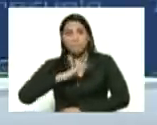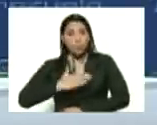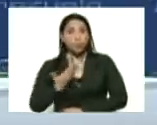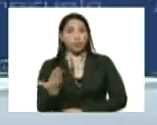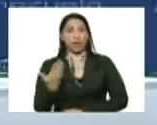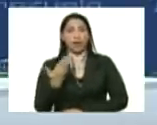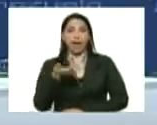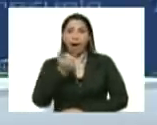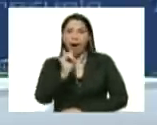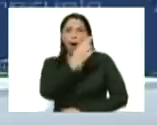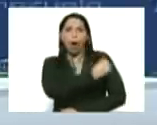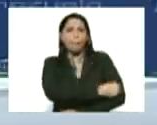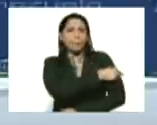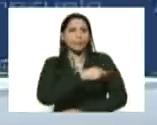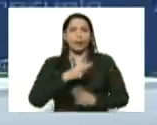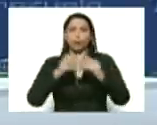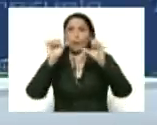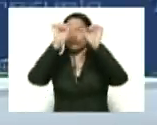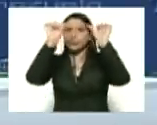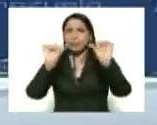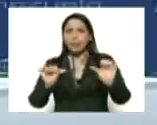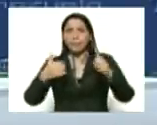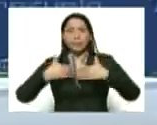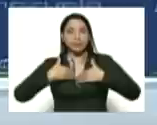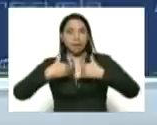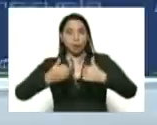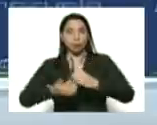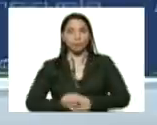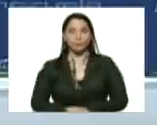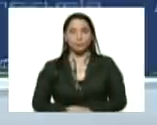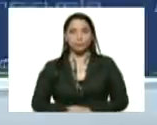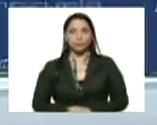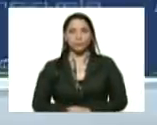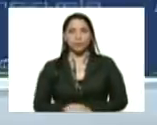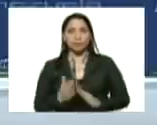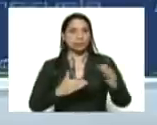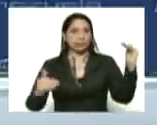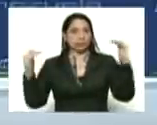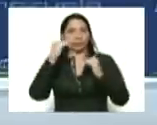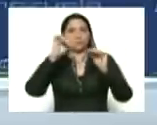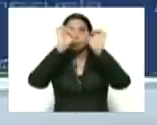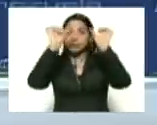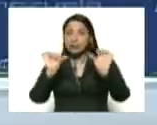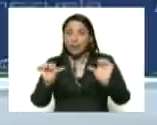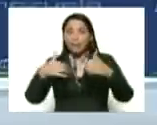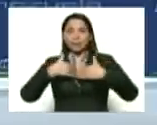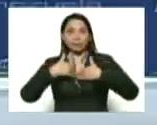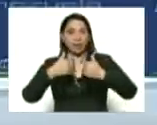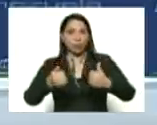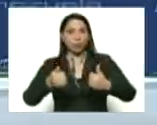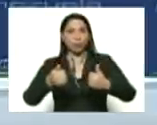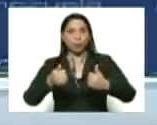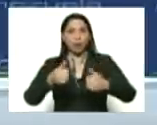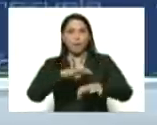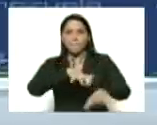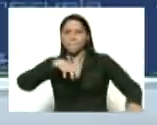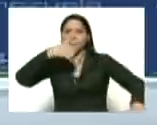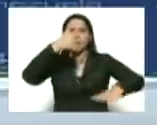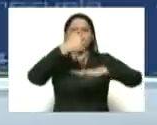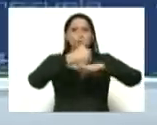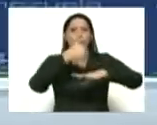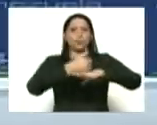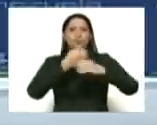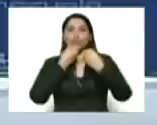hospitales y en todo el sistema de salud y posicionar un sistema de salud de la mayor eficiencia